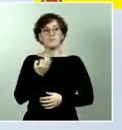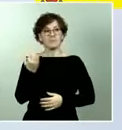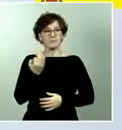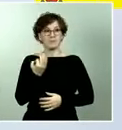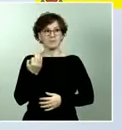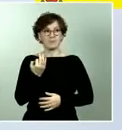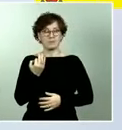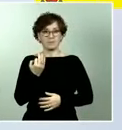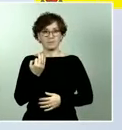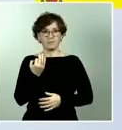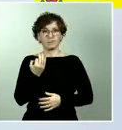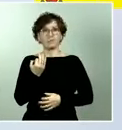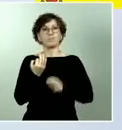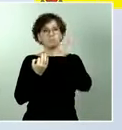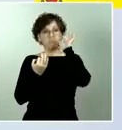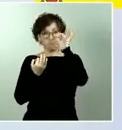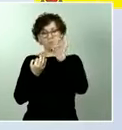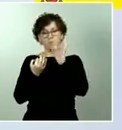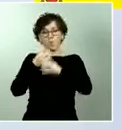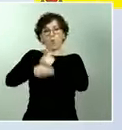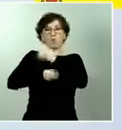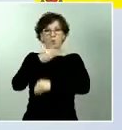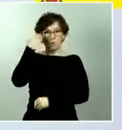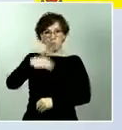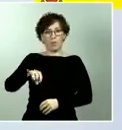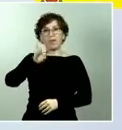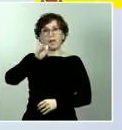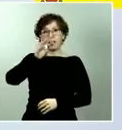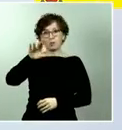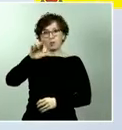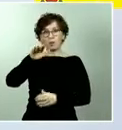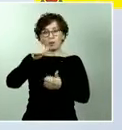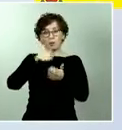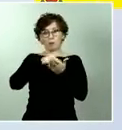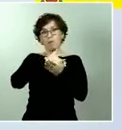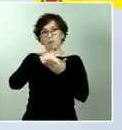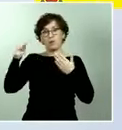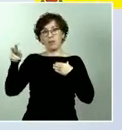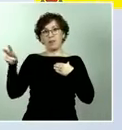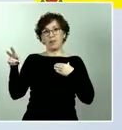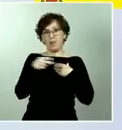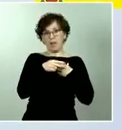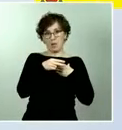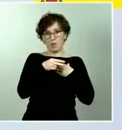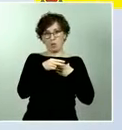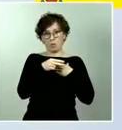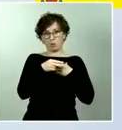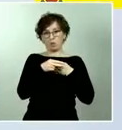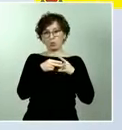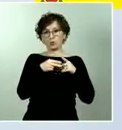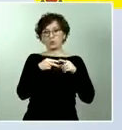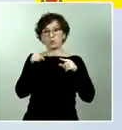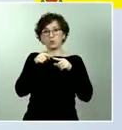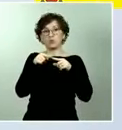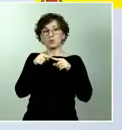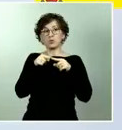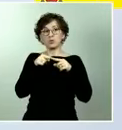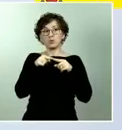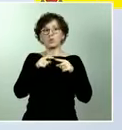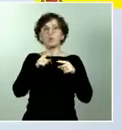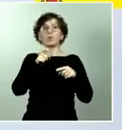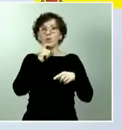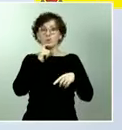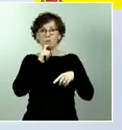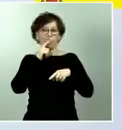millones de euros extra de liquidez, un extra de liquidez, a través de distintos instrumentos financieros, en